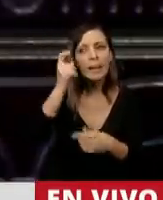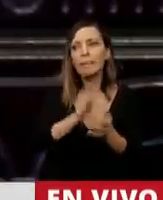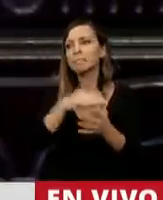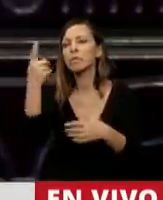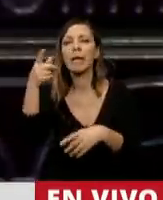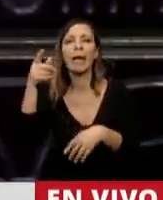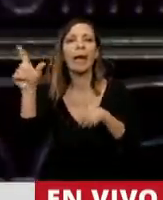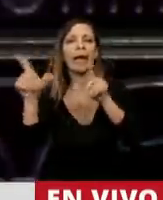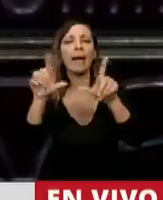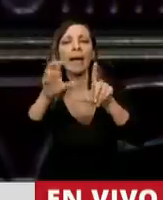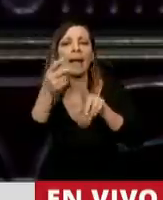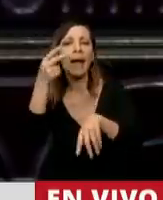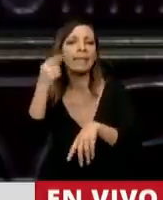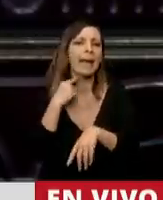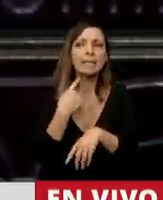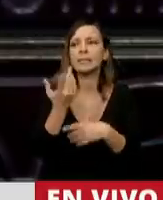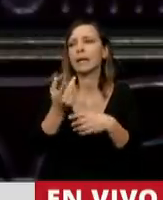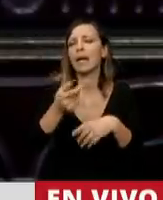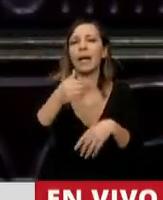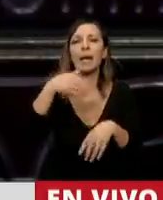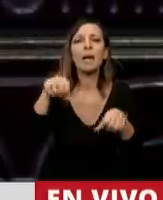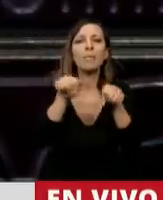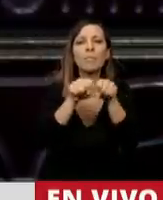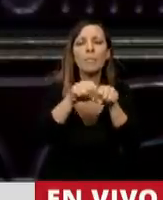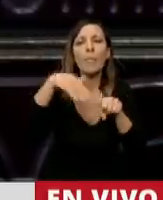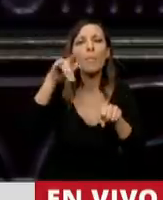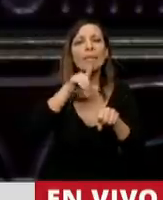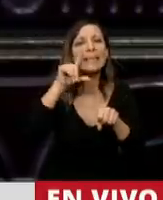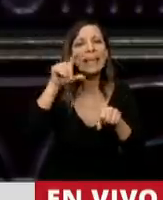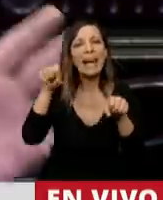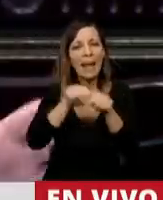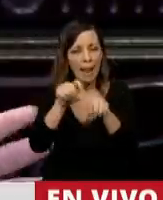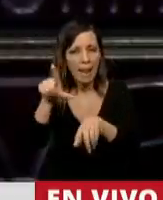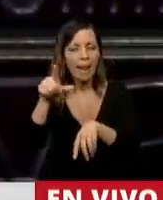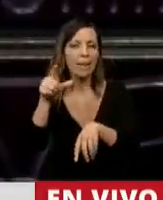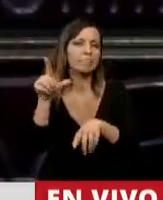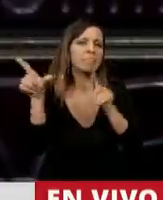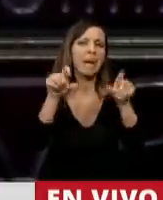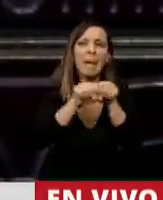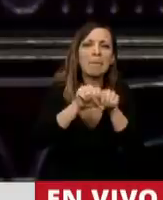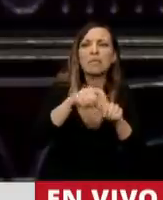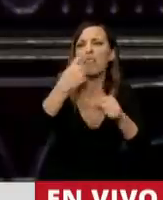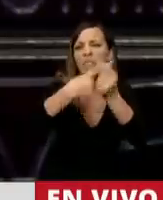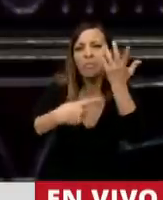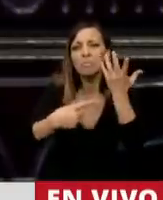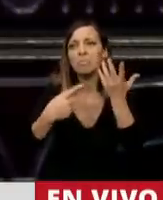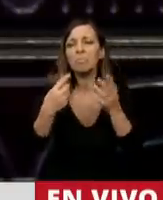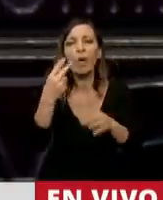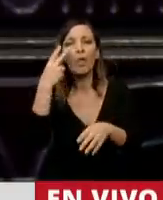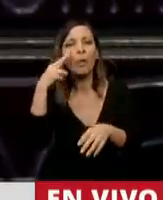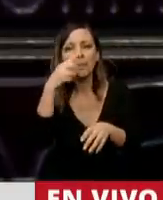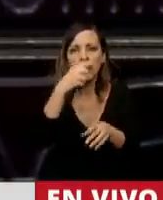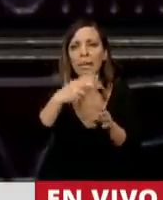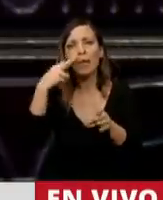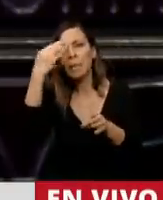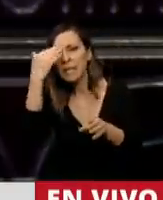90 Canal 13, 2007 Multicanal Televisión, del 2007 al 2015 nada, y con